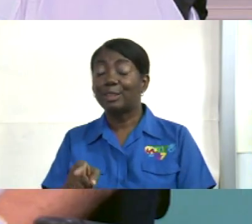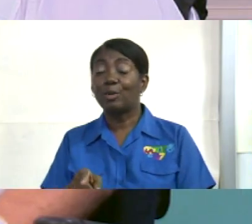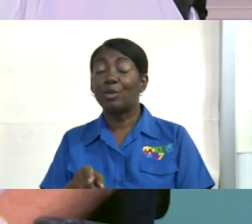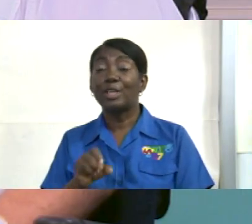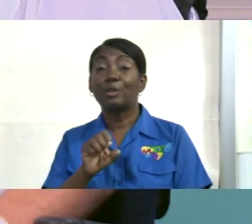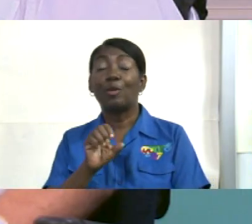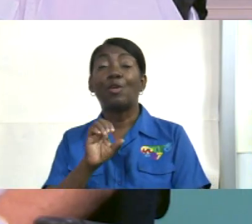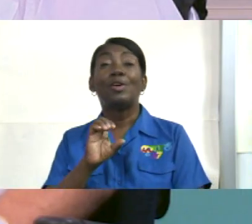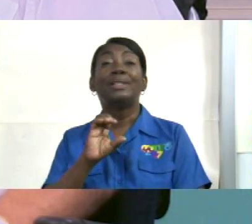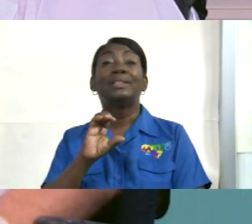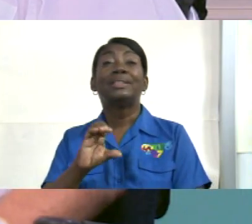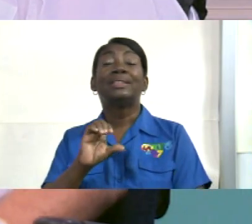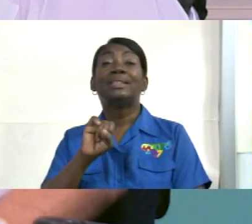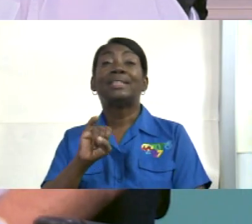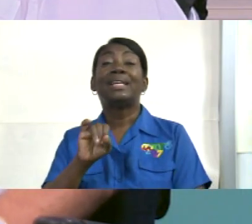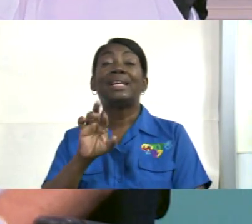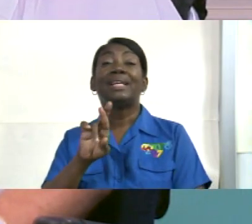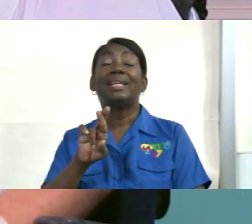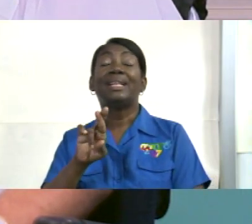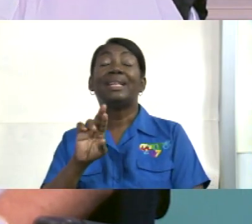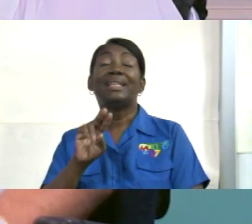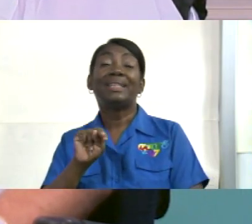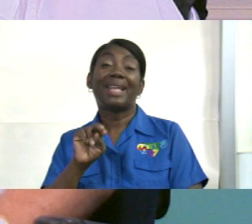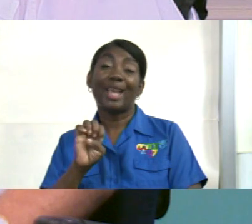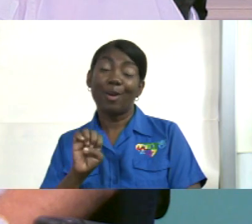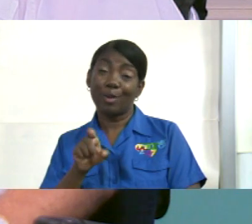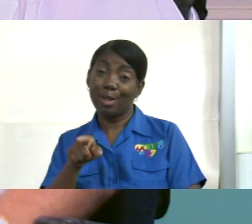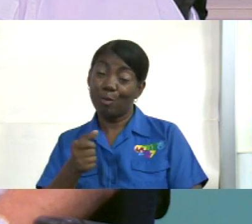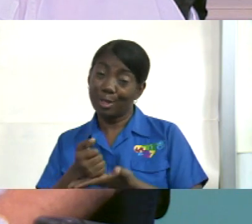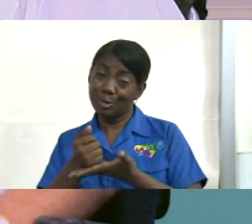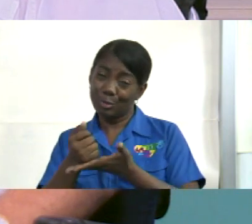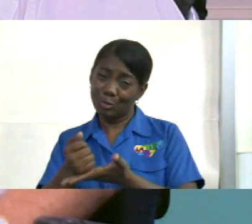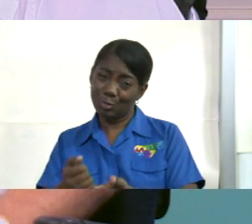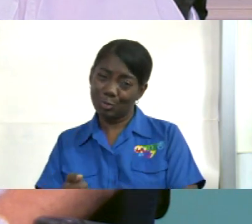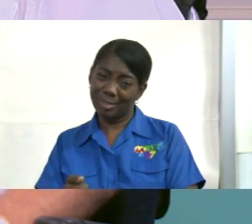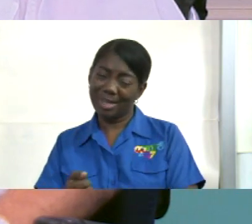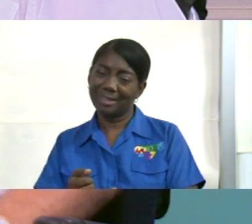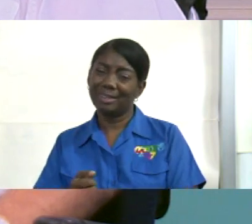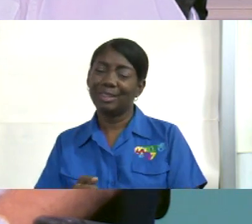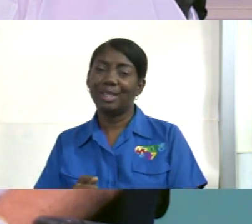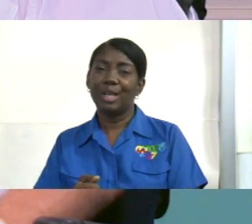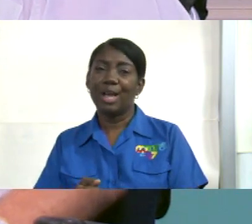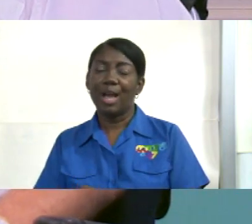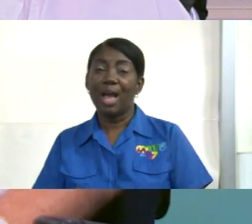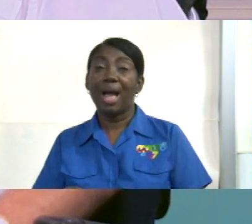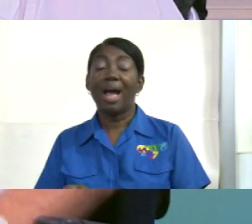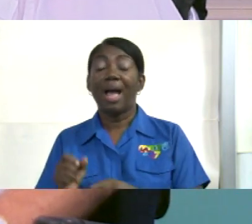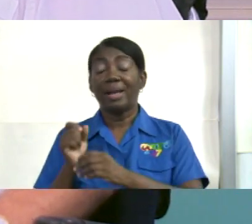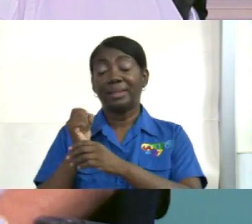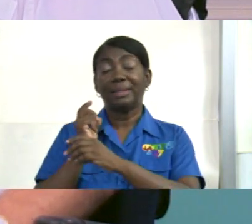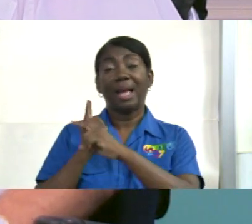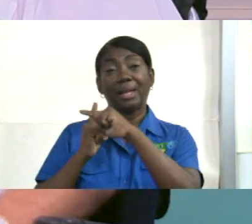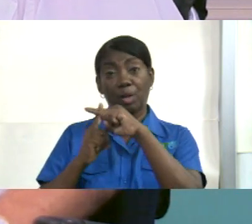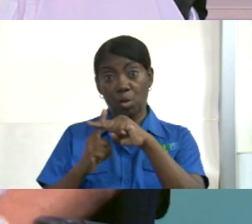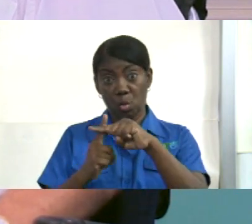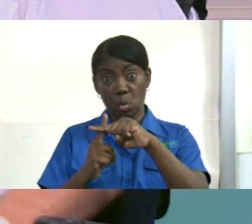por supuesto los sirineos que le ayudan a llevar a carrear la cruz a carrear la cruz corre